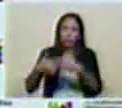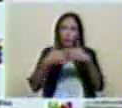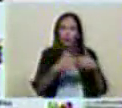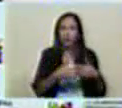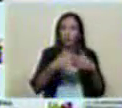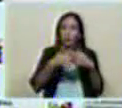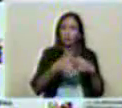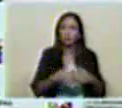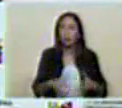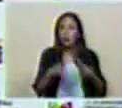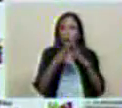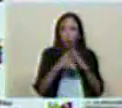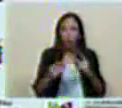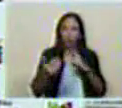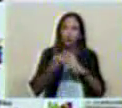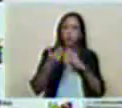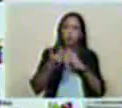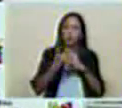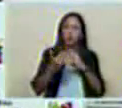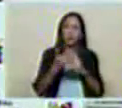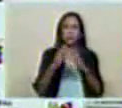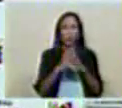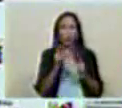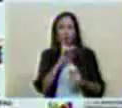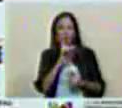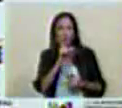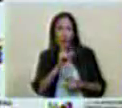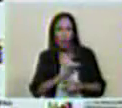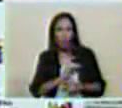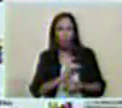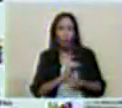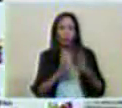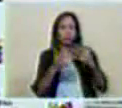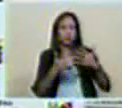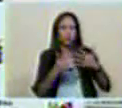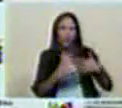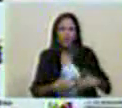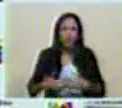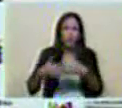Detrás de todos estos ataques está la perversidad del poder imperial.